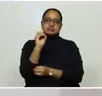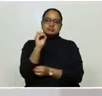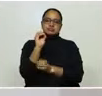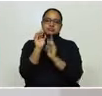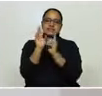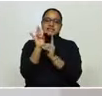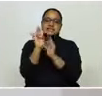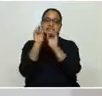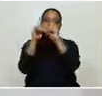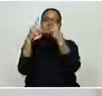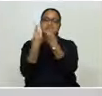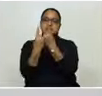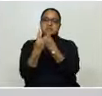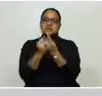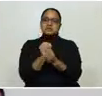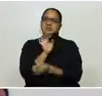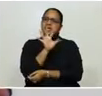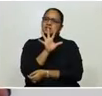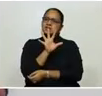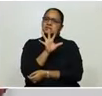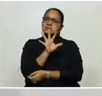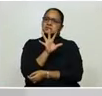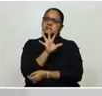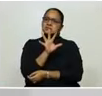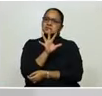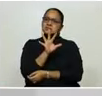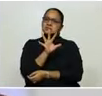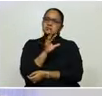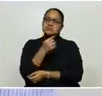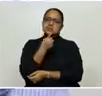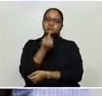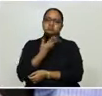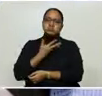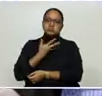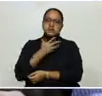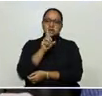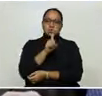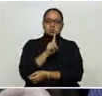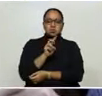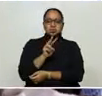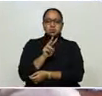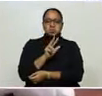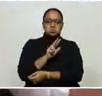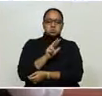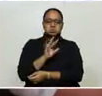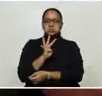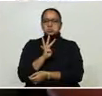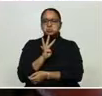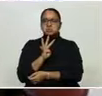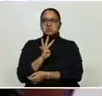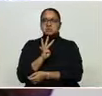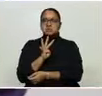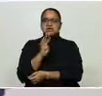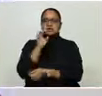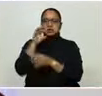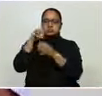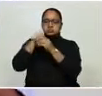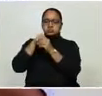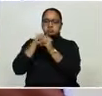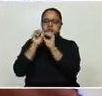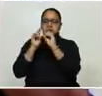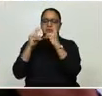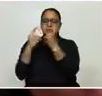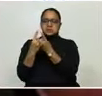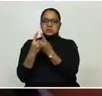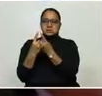Y tenemos no menos de cinco en donde hay menos de cinco casos positivos. Y dentro de ese panorama